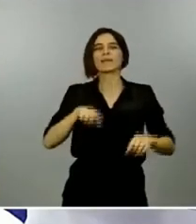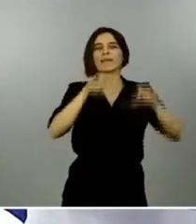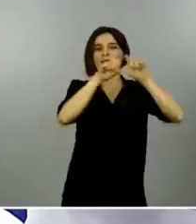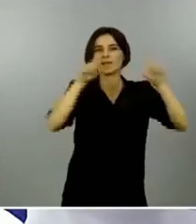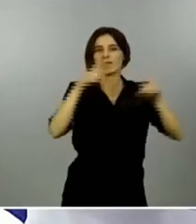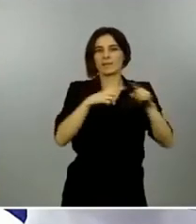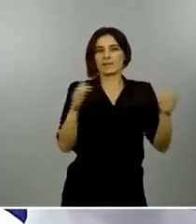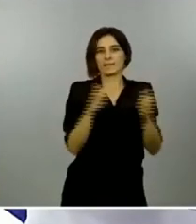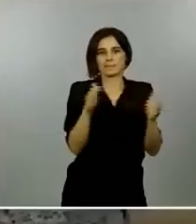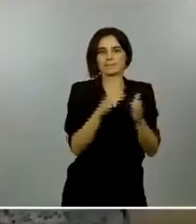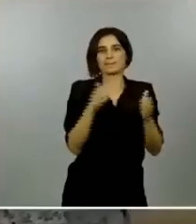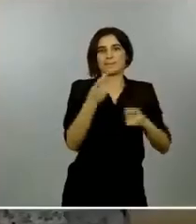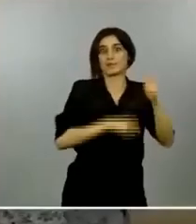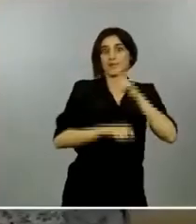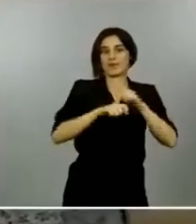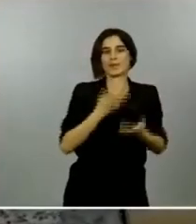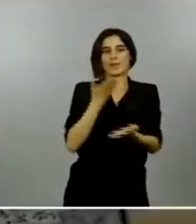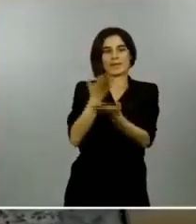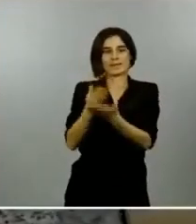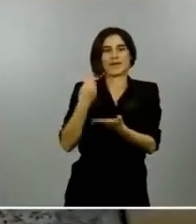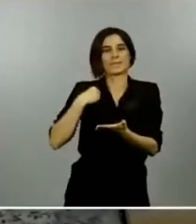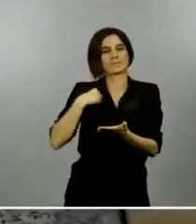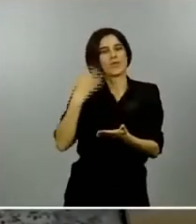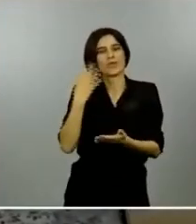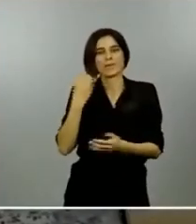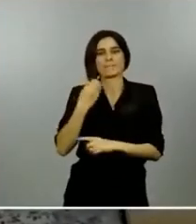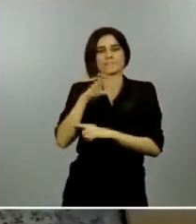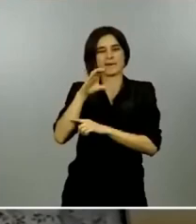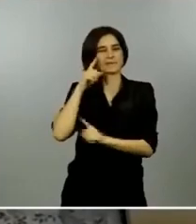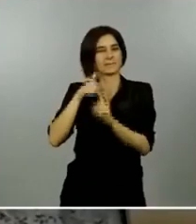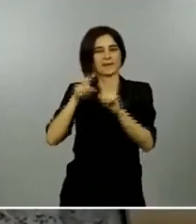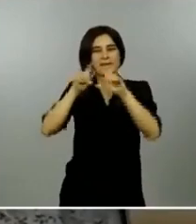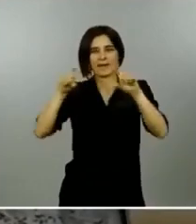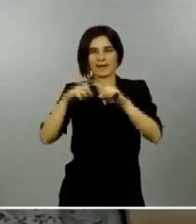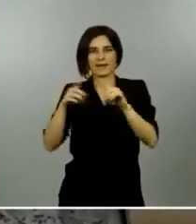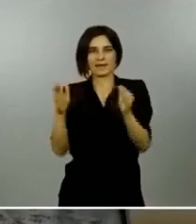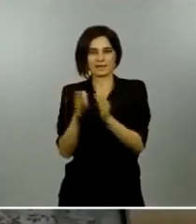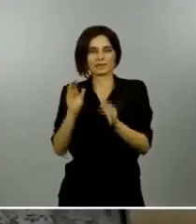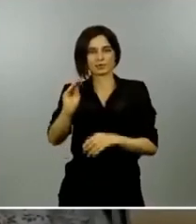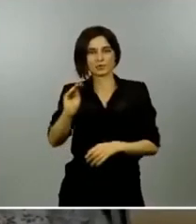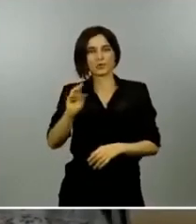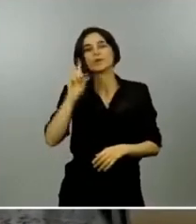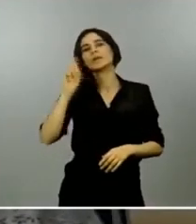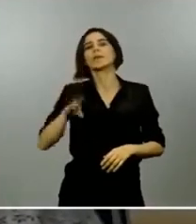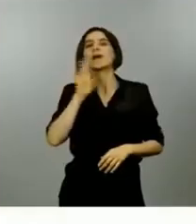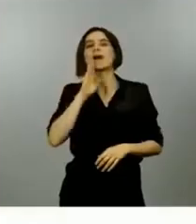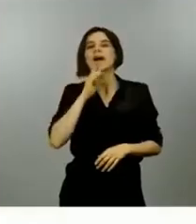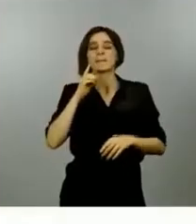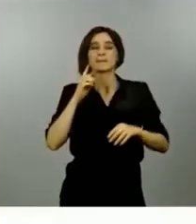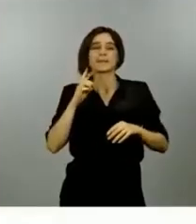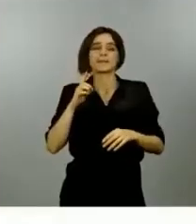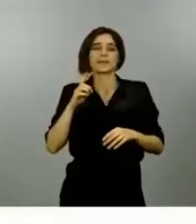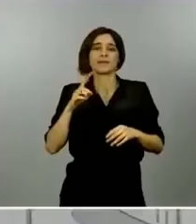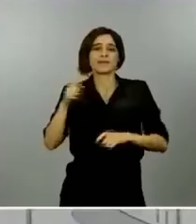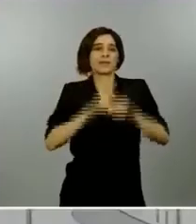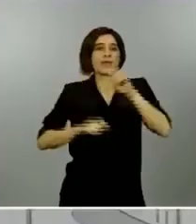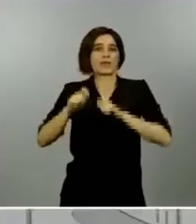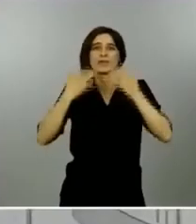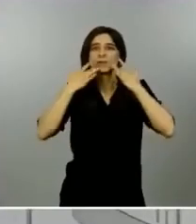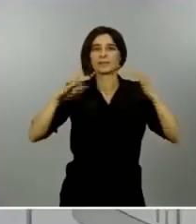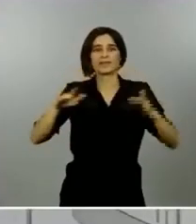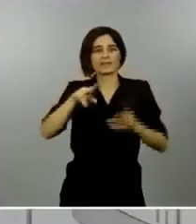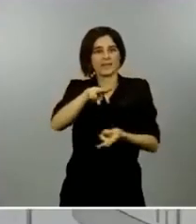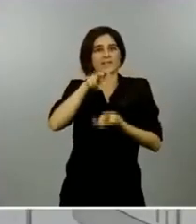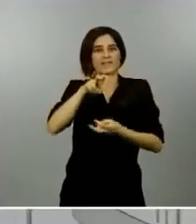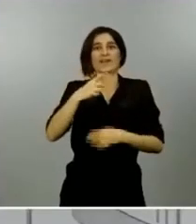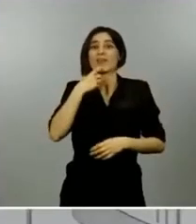lo que dijo la AIREF de que uno de cada tres no van a recuperar su empleo bien vamos a ver respecto a las